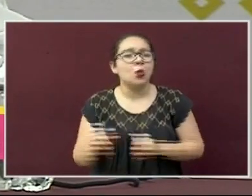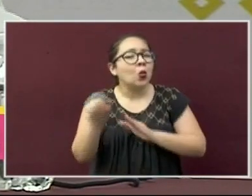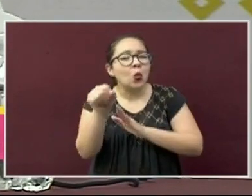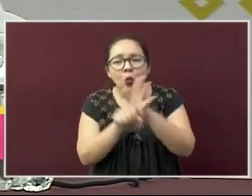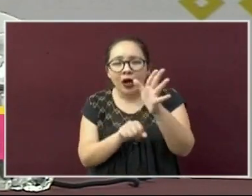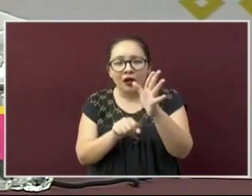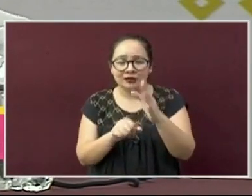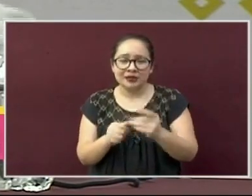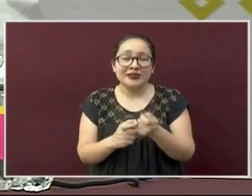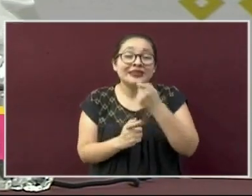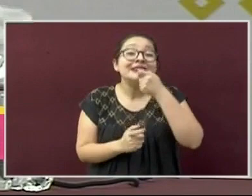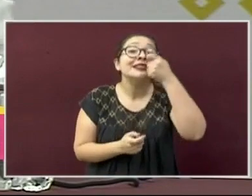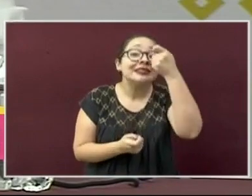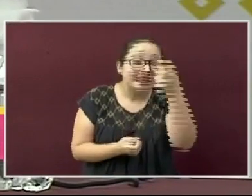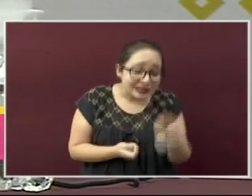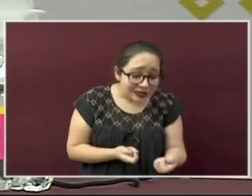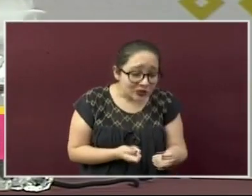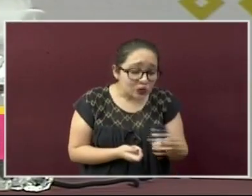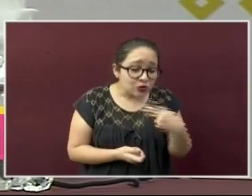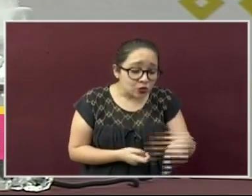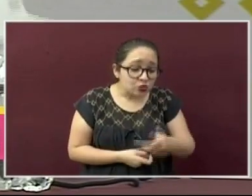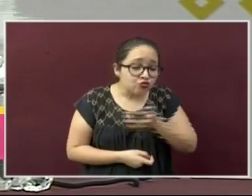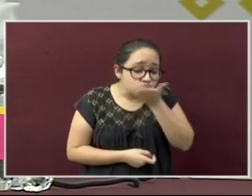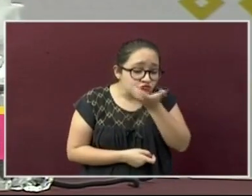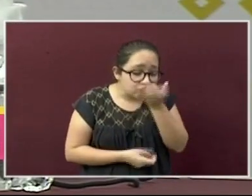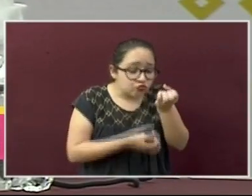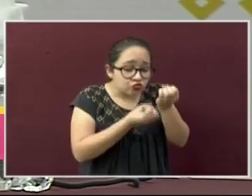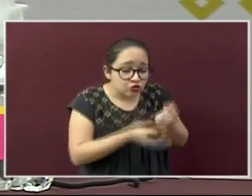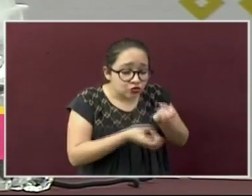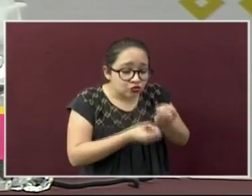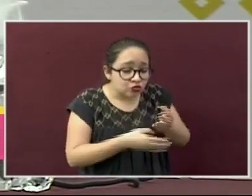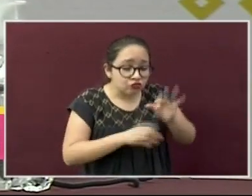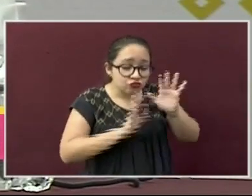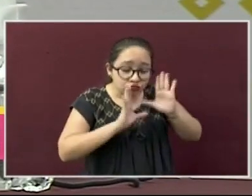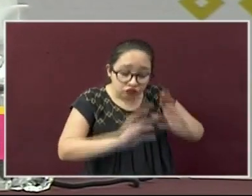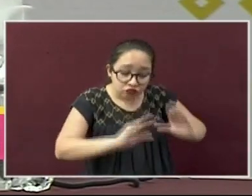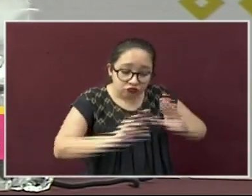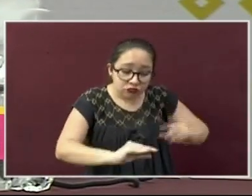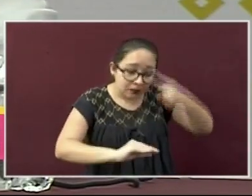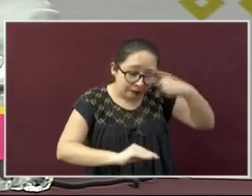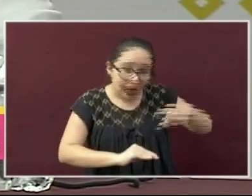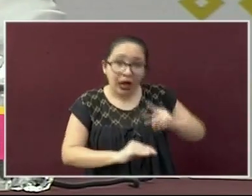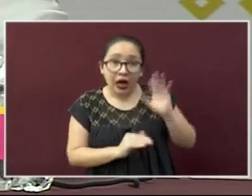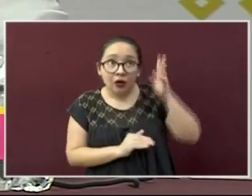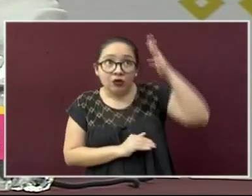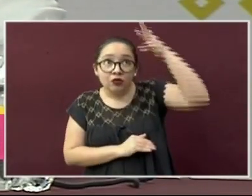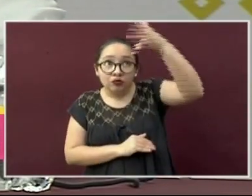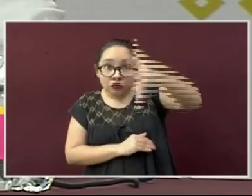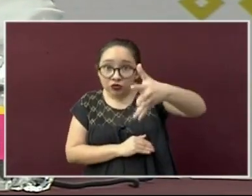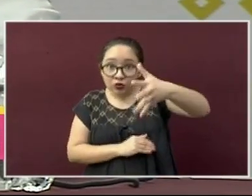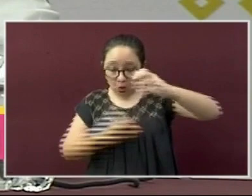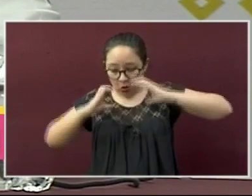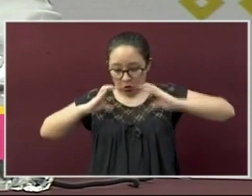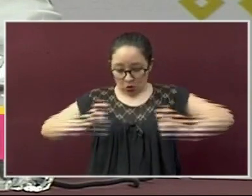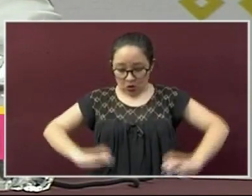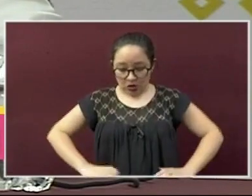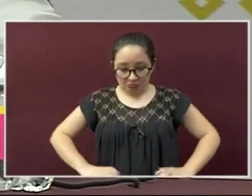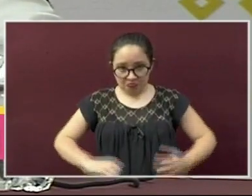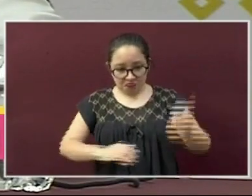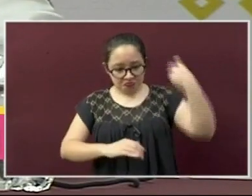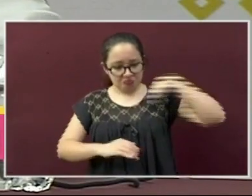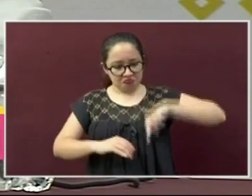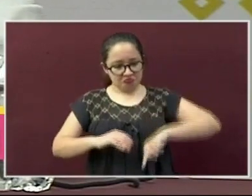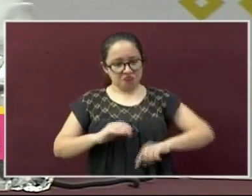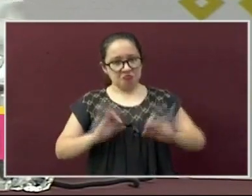desde la niñez, adquirir la cultura de la nutrición saludable para que su sistema inmunológico se